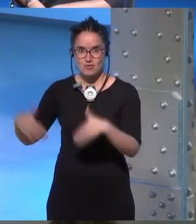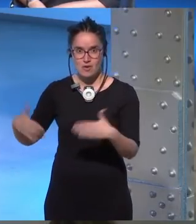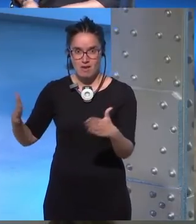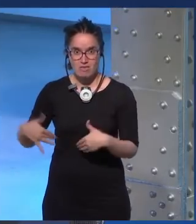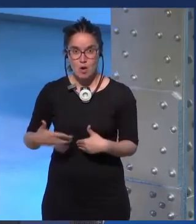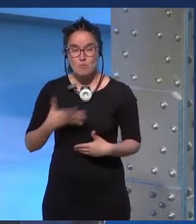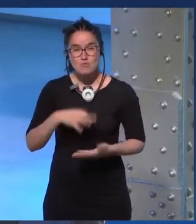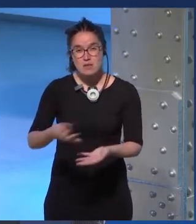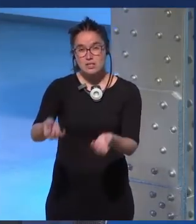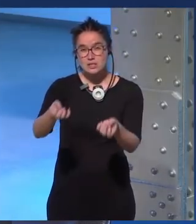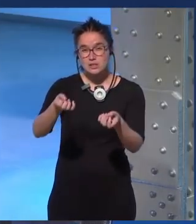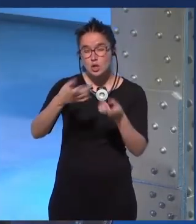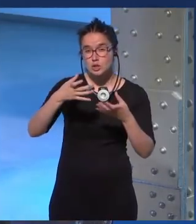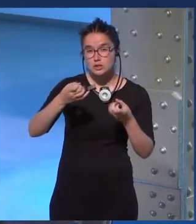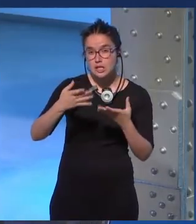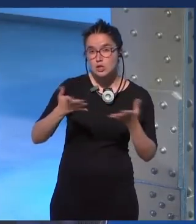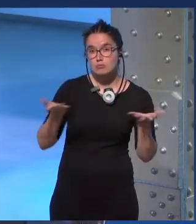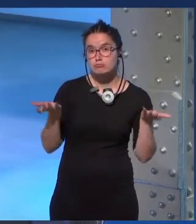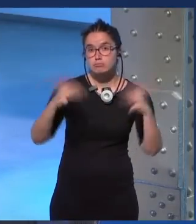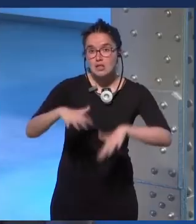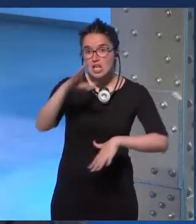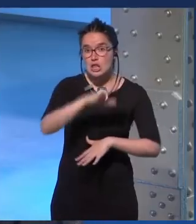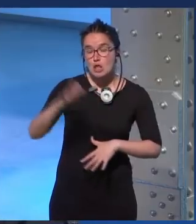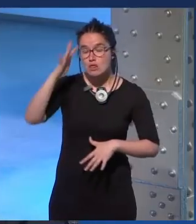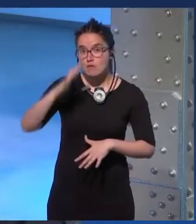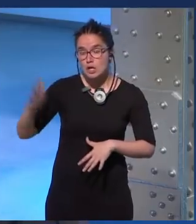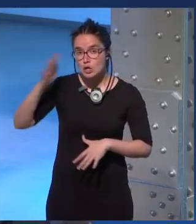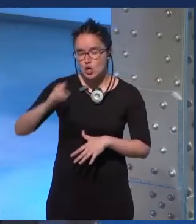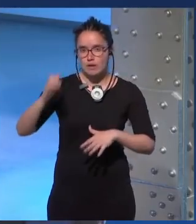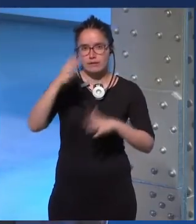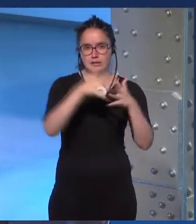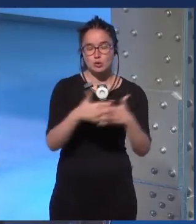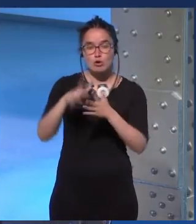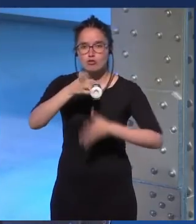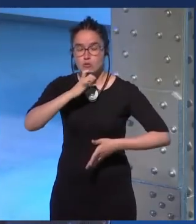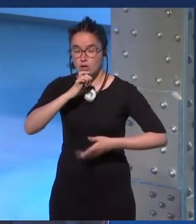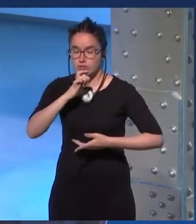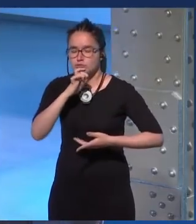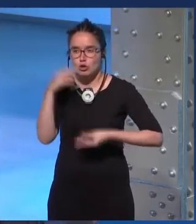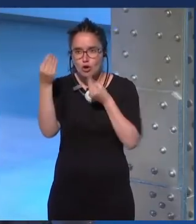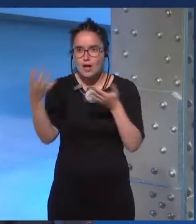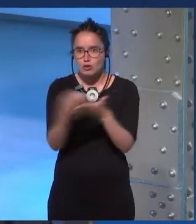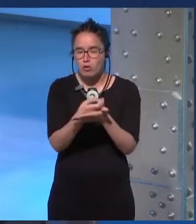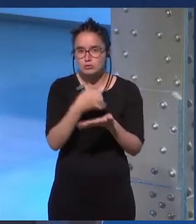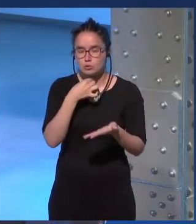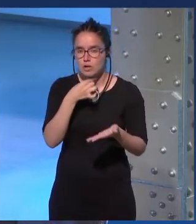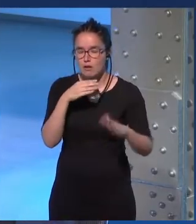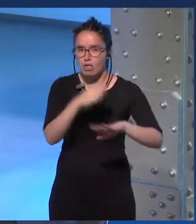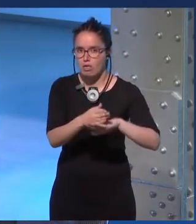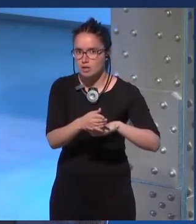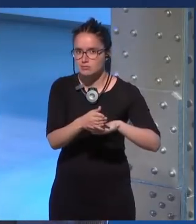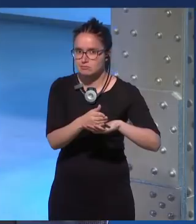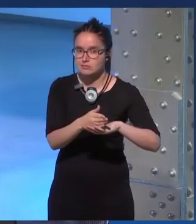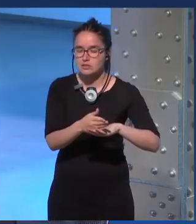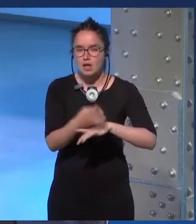como son las convenciones de ciencia ficción en Estados Unidos que es algo que a todos nos gustaría ir alguna vez y bueno hace poco hablaba con